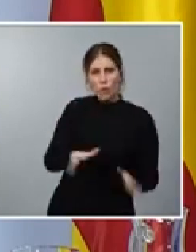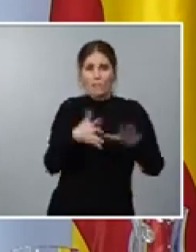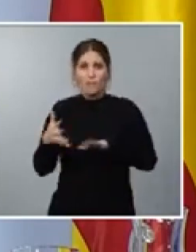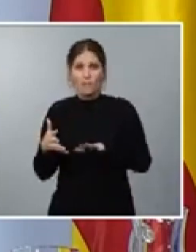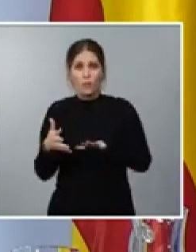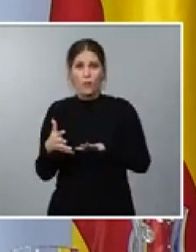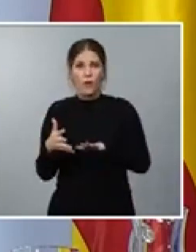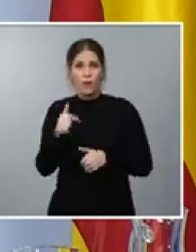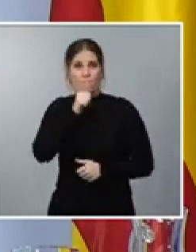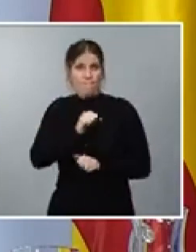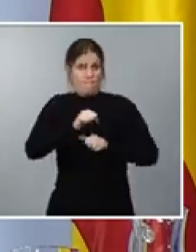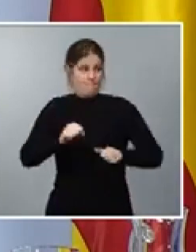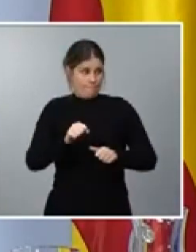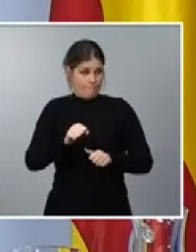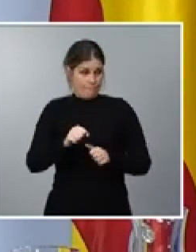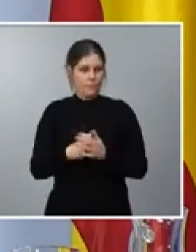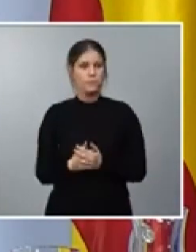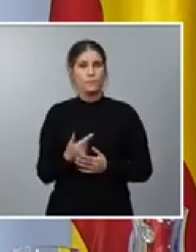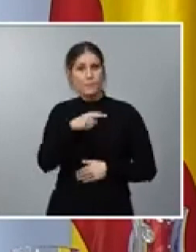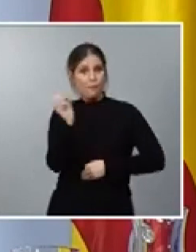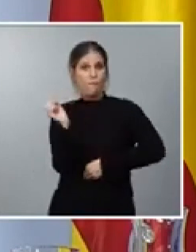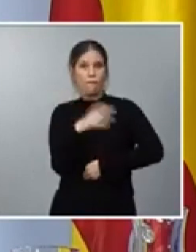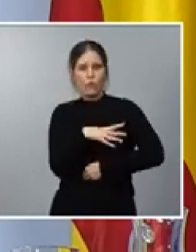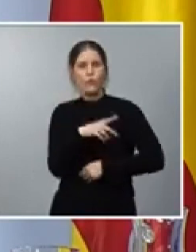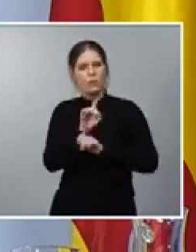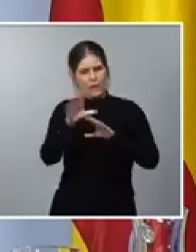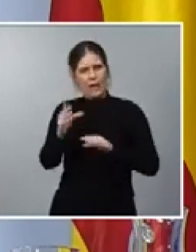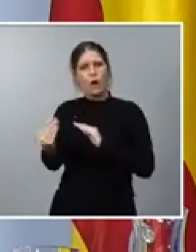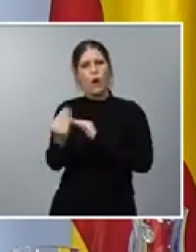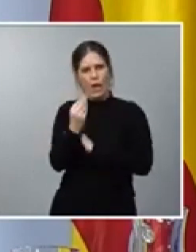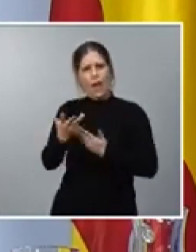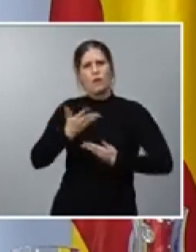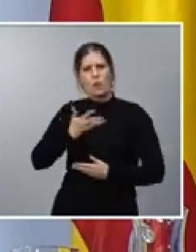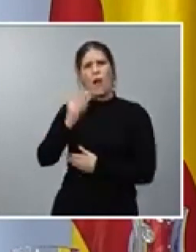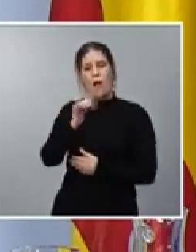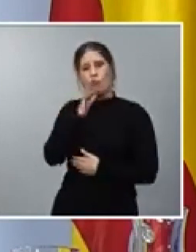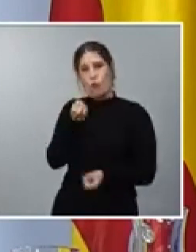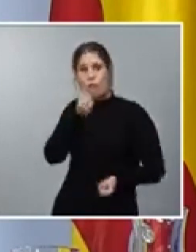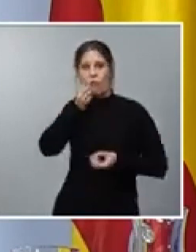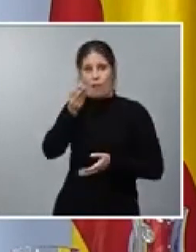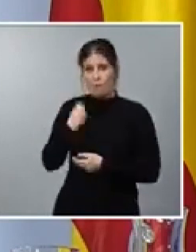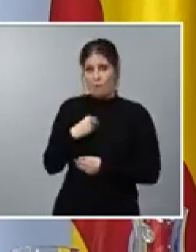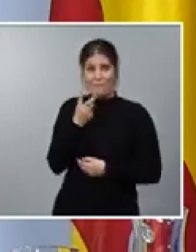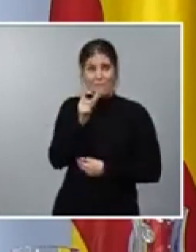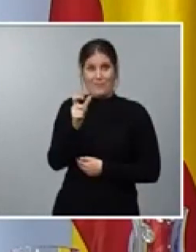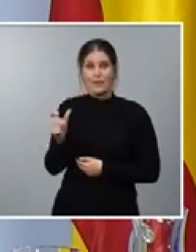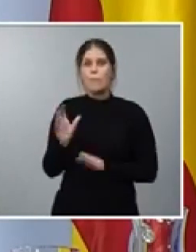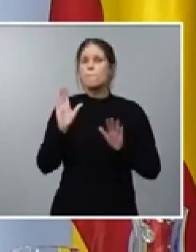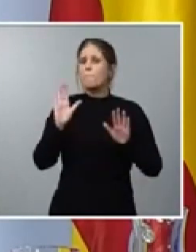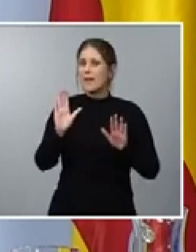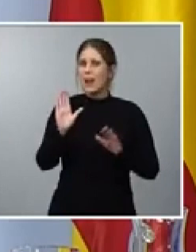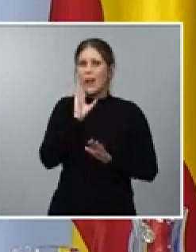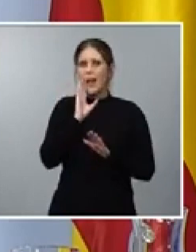y Resiliencia. Y, por supuesto, estos fondos son una ayuda por todos los datos que voy dando, pero todo lo que he